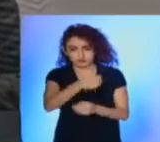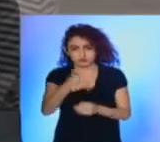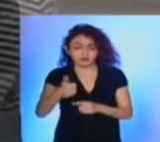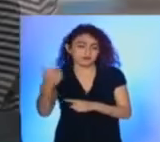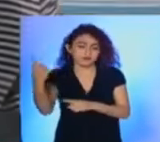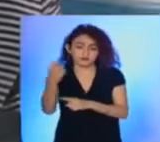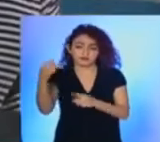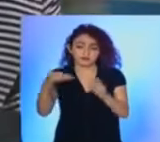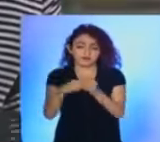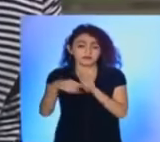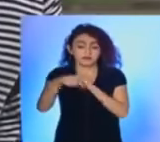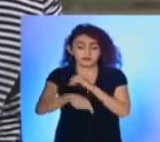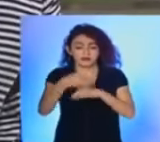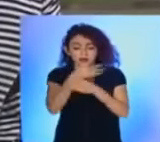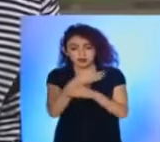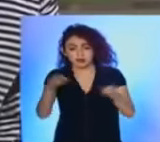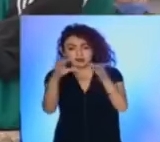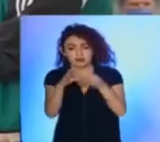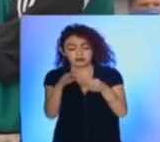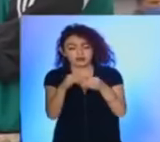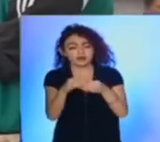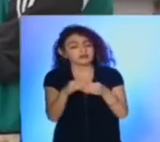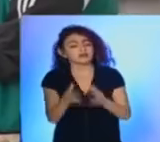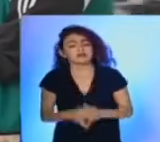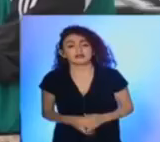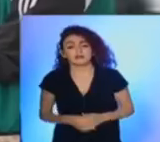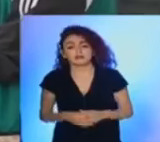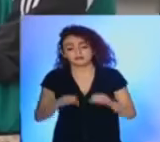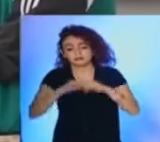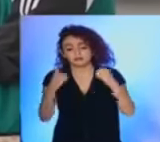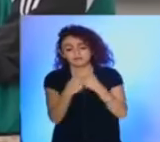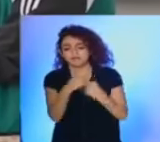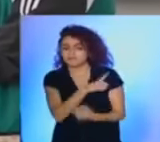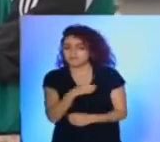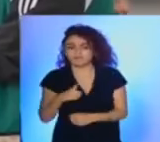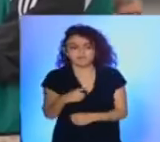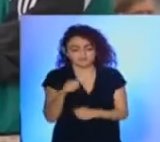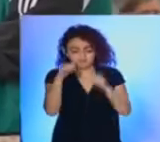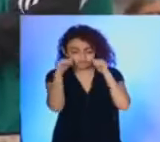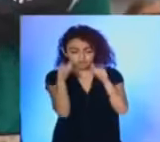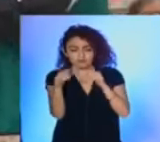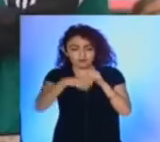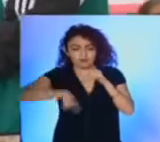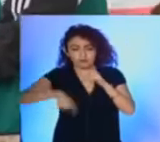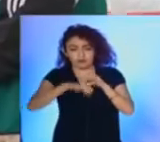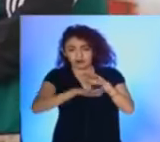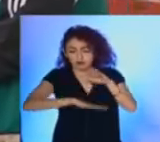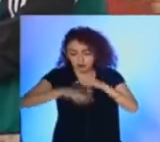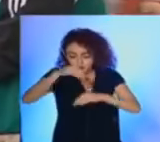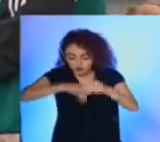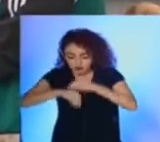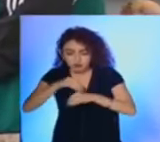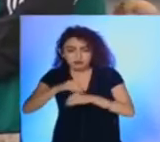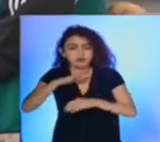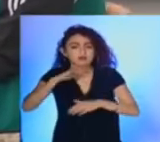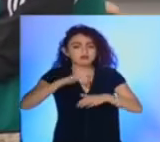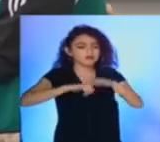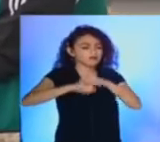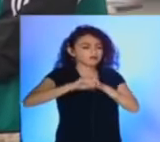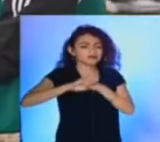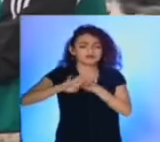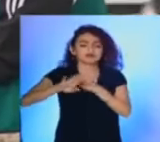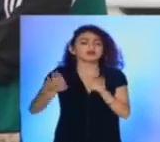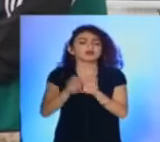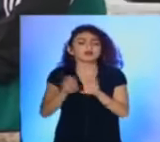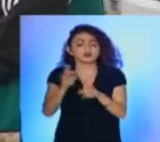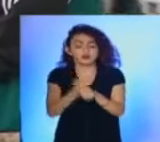100 mil. El funcionario estatal dijo además que la sociedad debe estar cierta de que las bases creadas para el combate a la corrupción